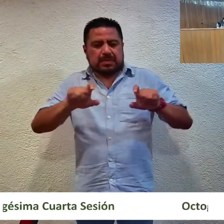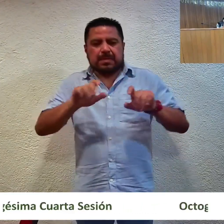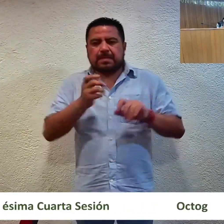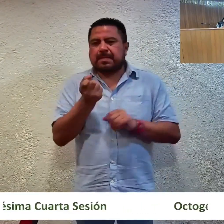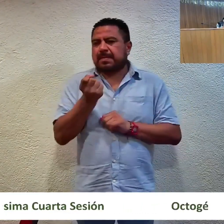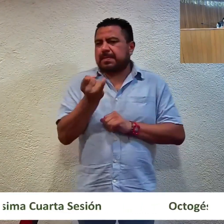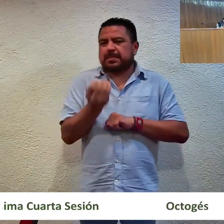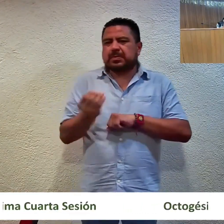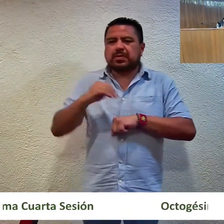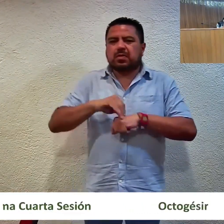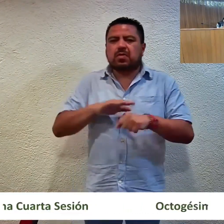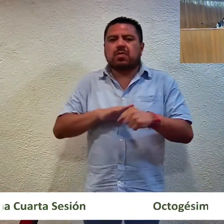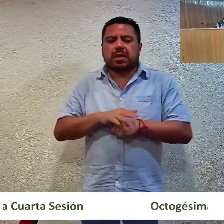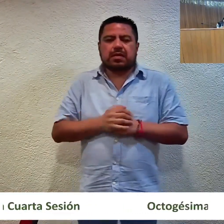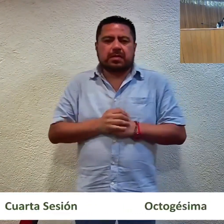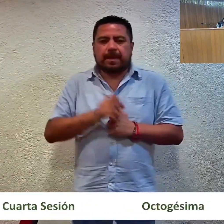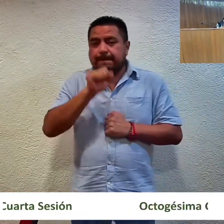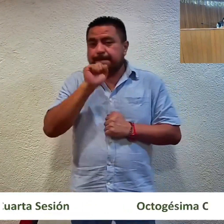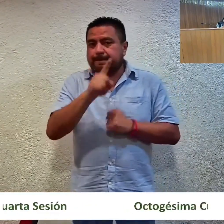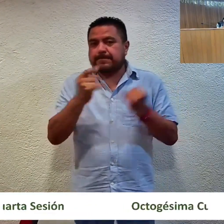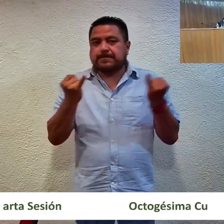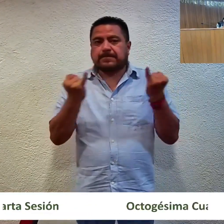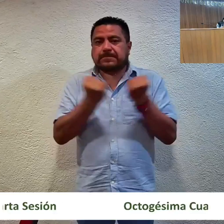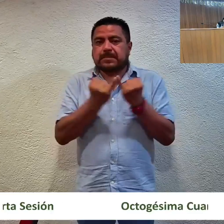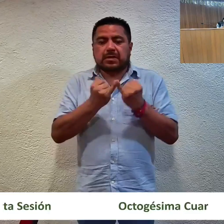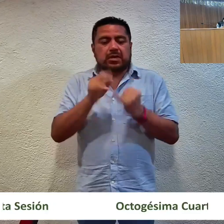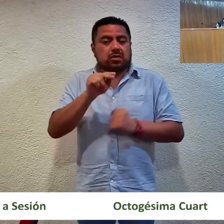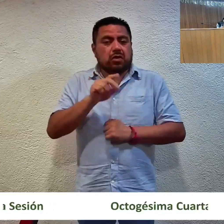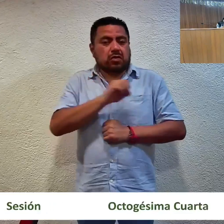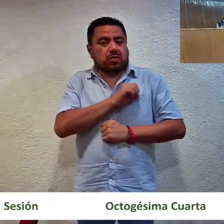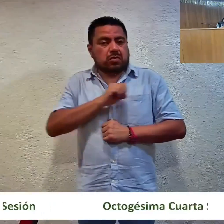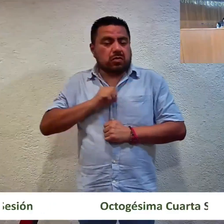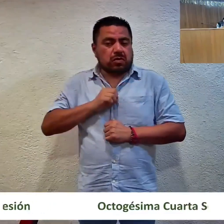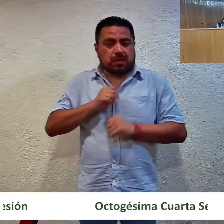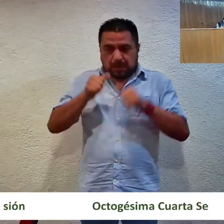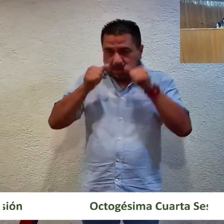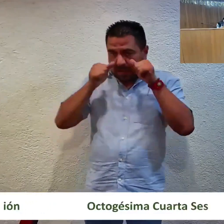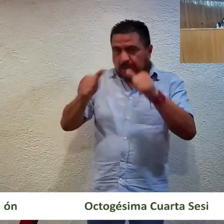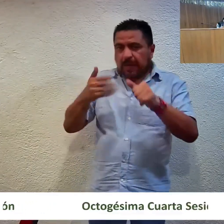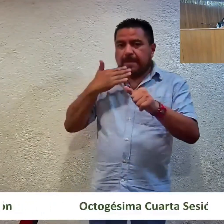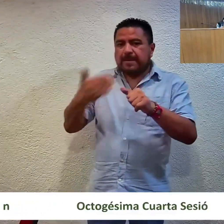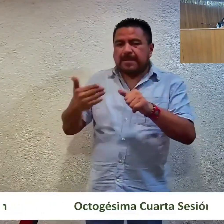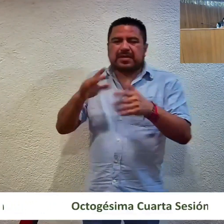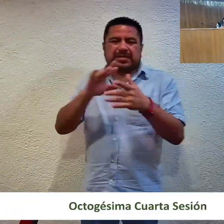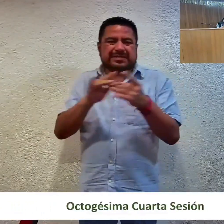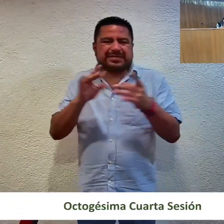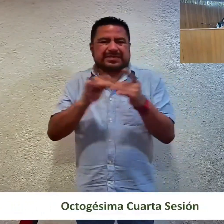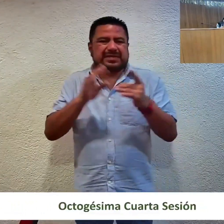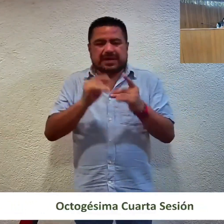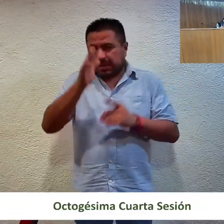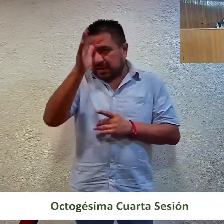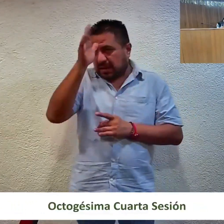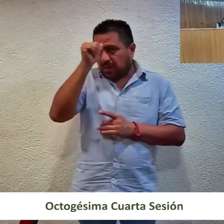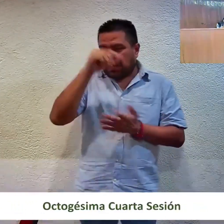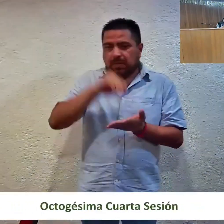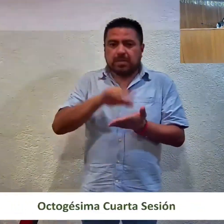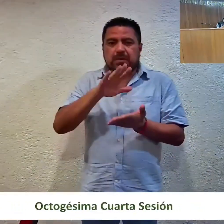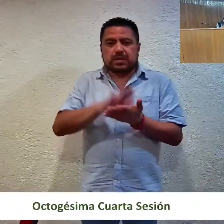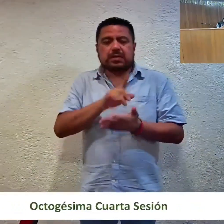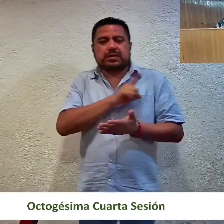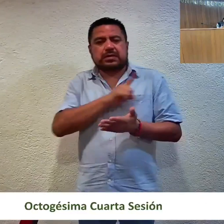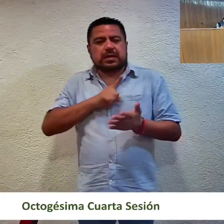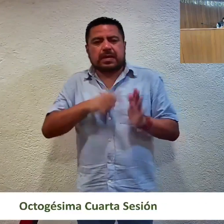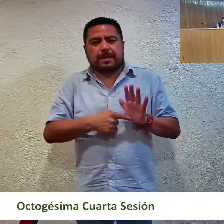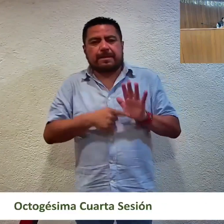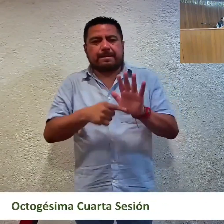la forma siguiente. De igual forma, en caso de no cumplir en los términos y plazos precisados en el presente acuerdo, se dará vista a la